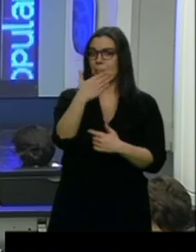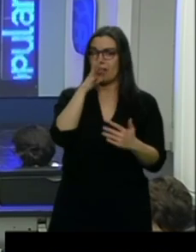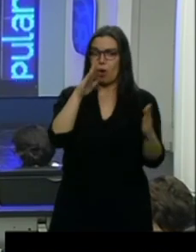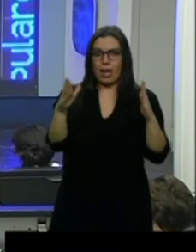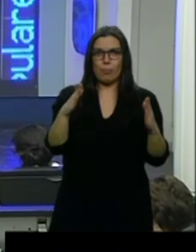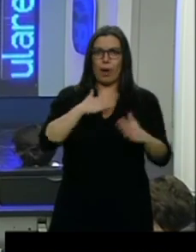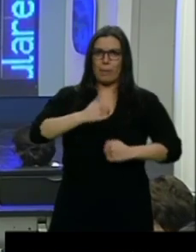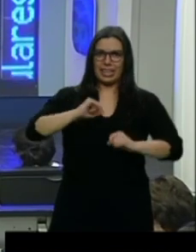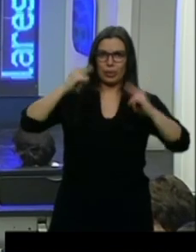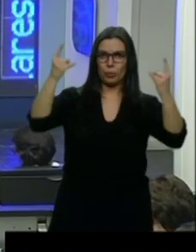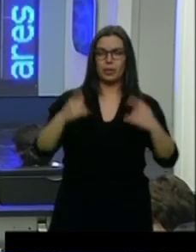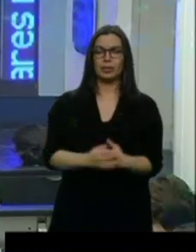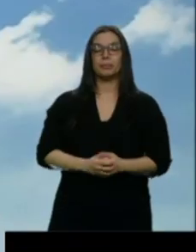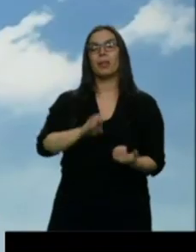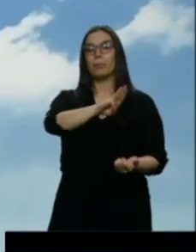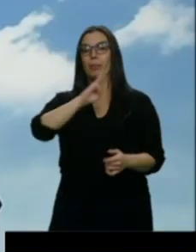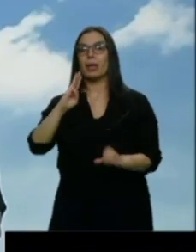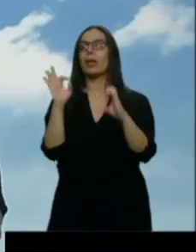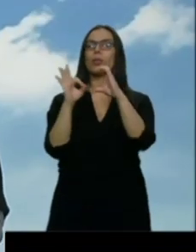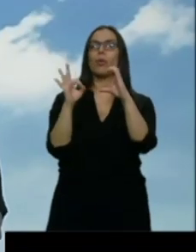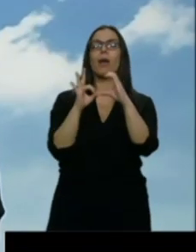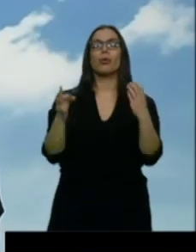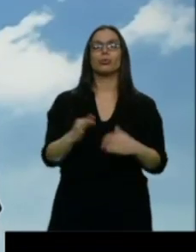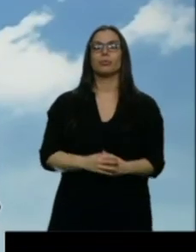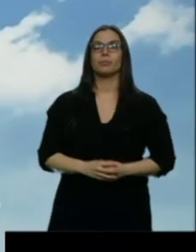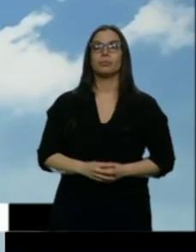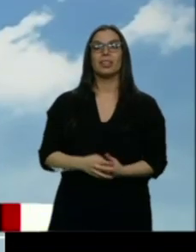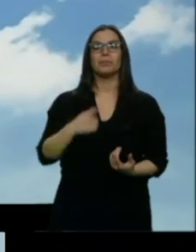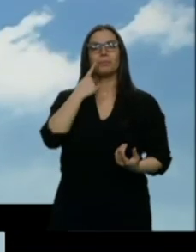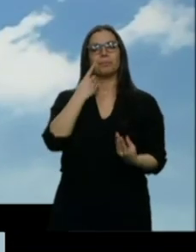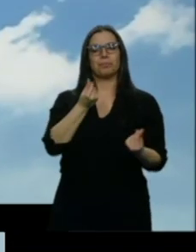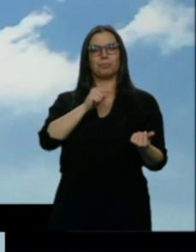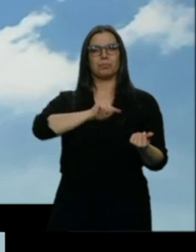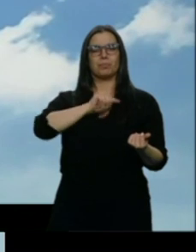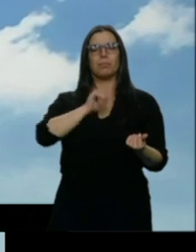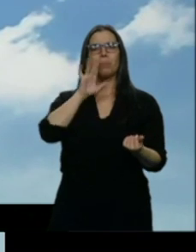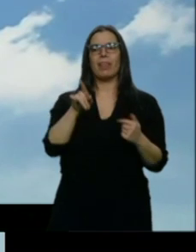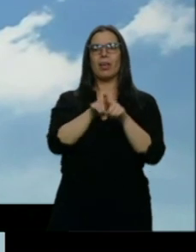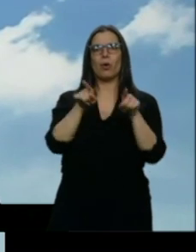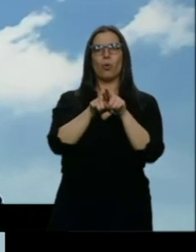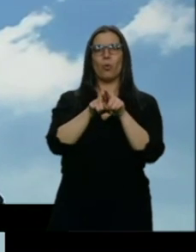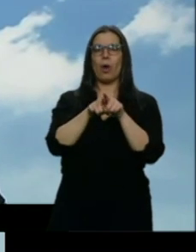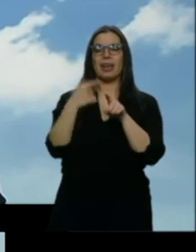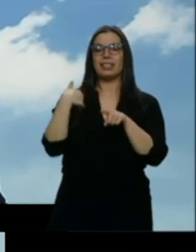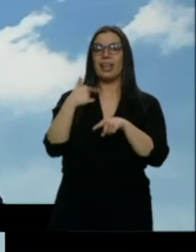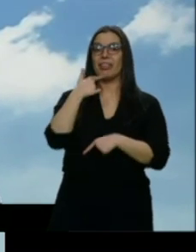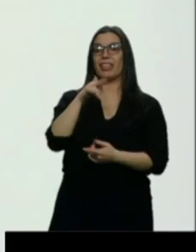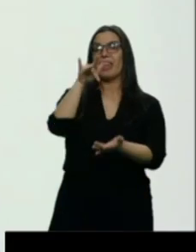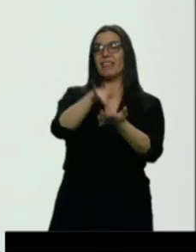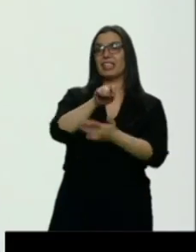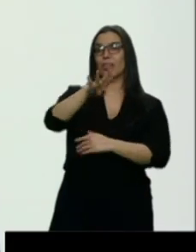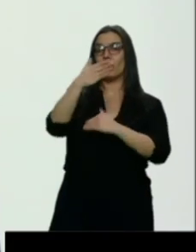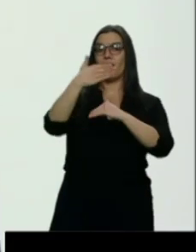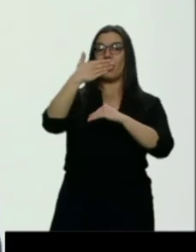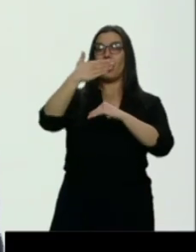mientras, desde PP y Ciudadanos... Da la sensación de que se trata de una especie de ultimátum a la desesperada a sus socios independentistas. Que